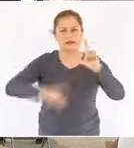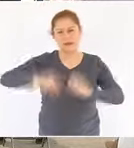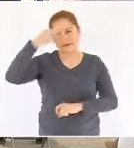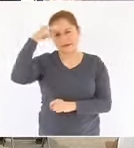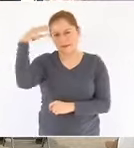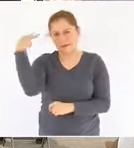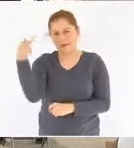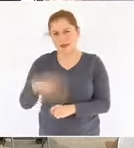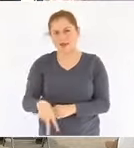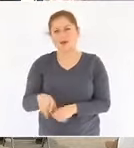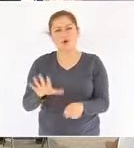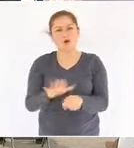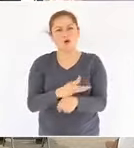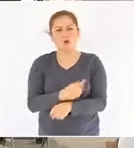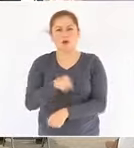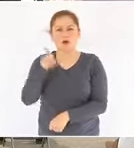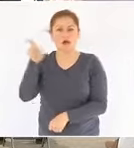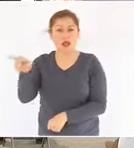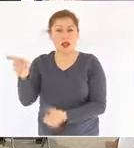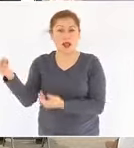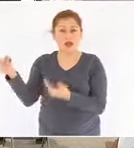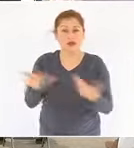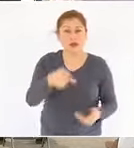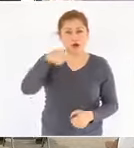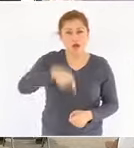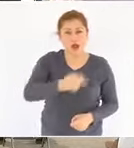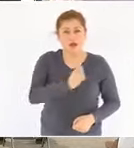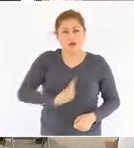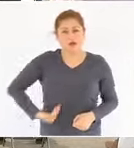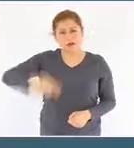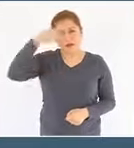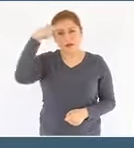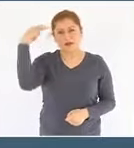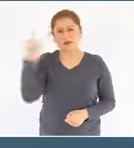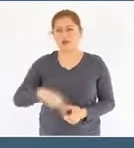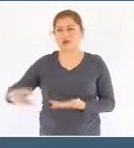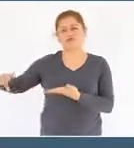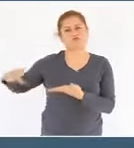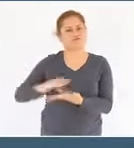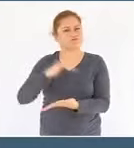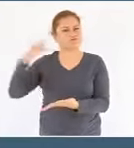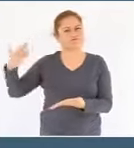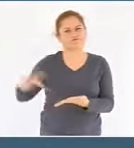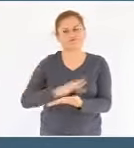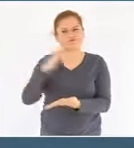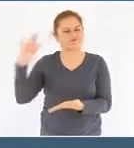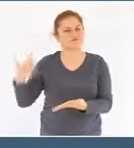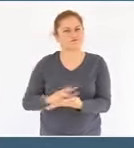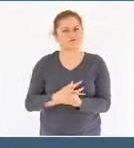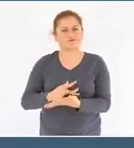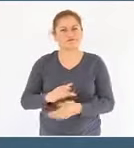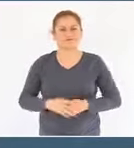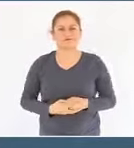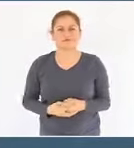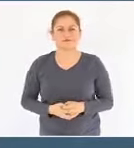desde el primer día de esta Administración ha otorgado a Petróleos Mexicanos. En el primer año de